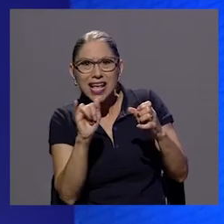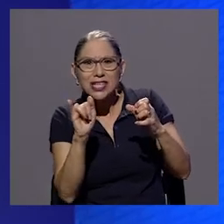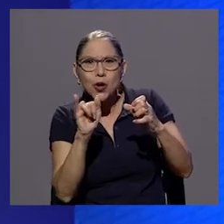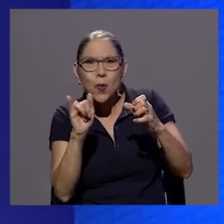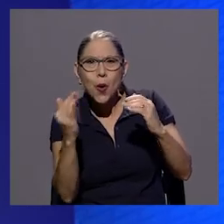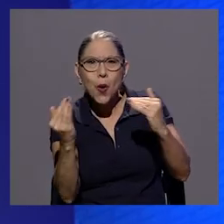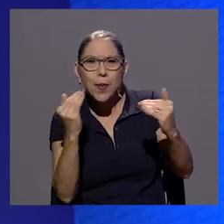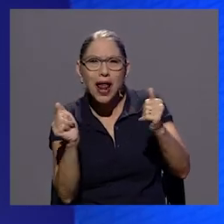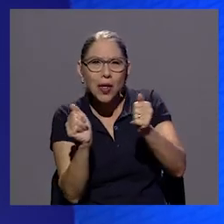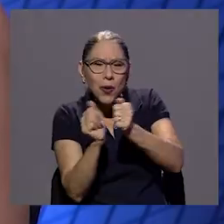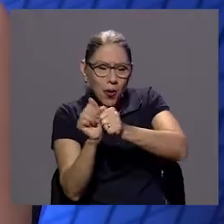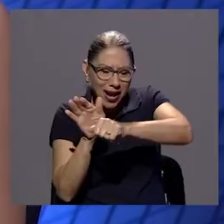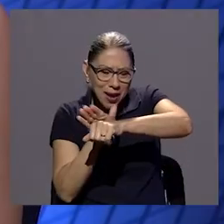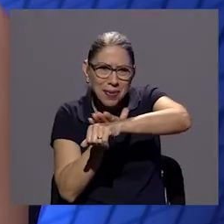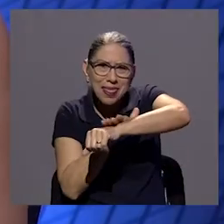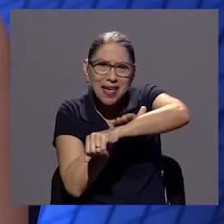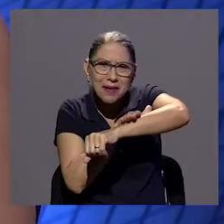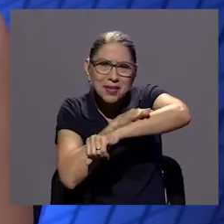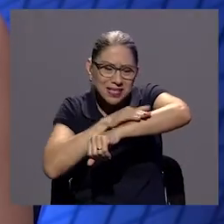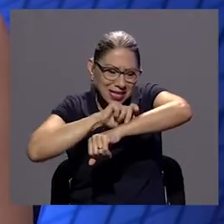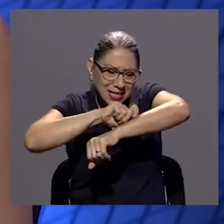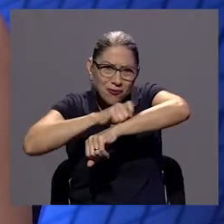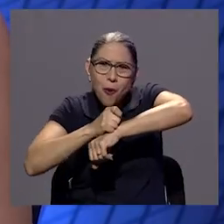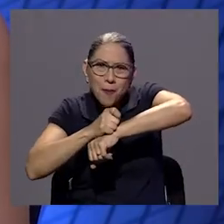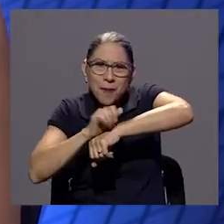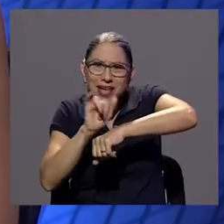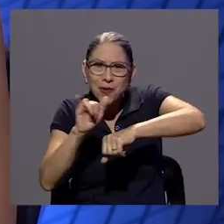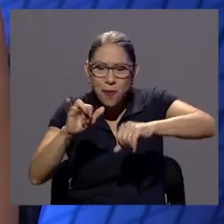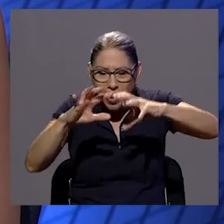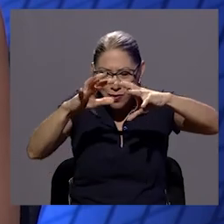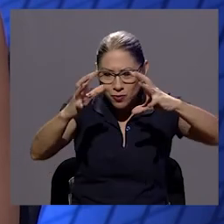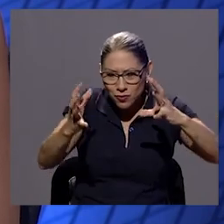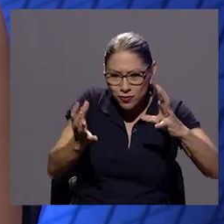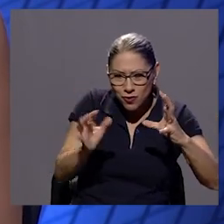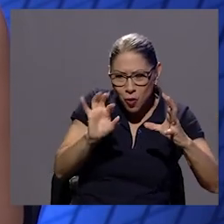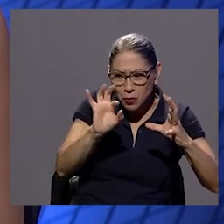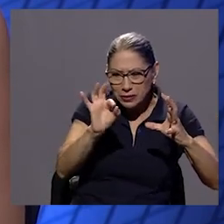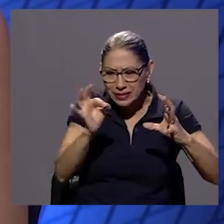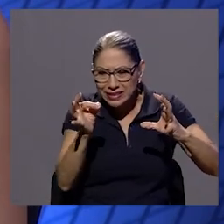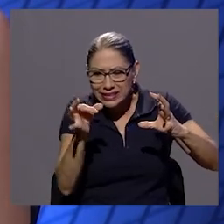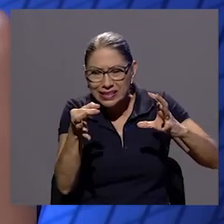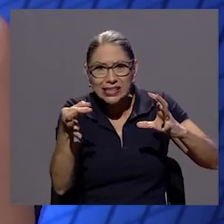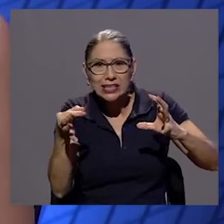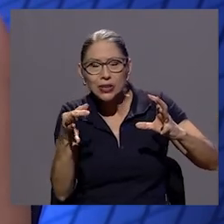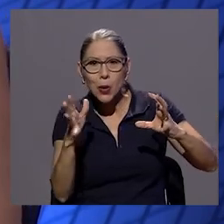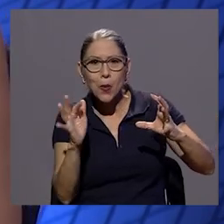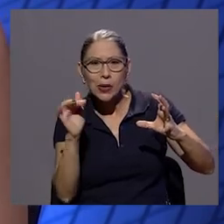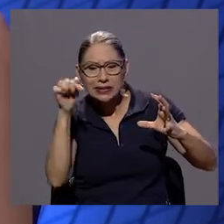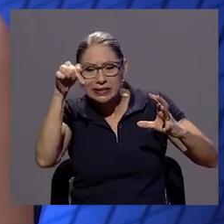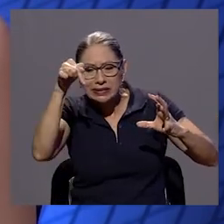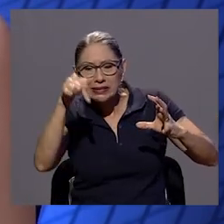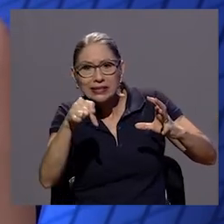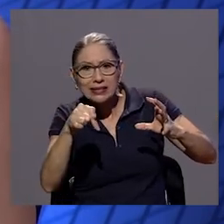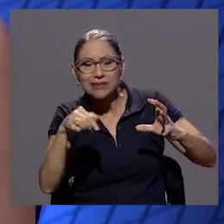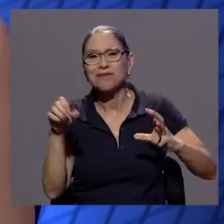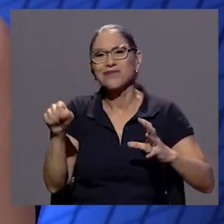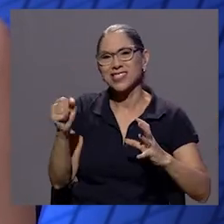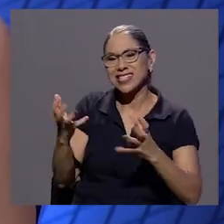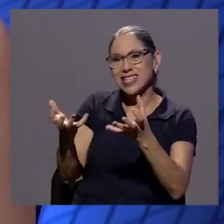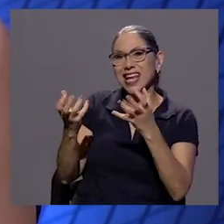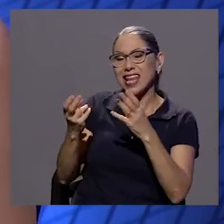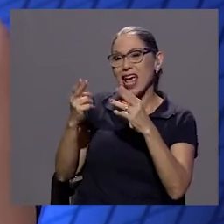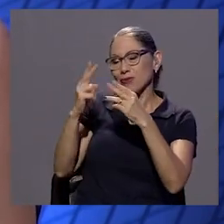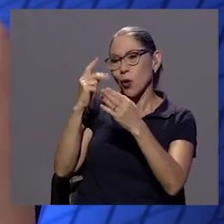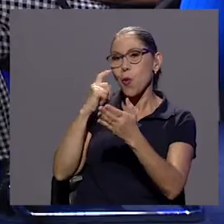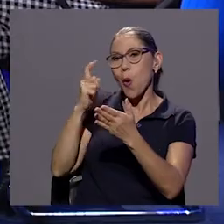rompe exacto hay todos esos paralelos y que digamos mi intención si había un ¿verdad? como un homenaje obviamente ¿verdad? y el otro que te